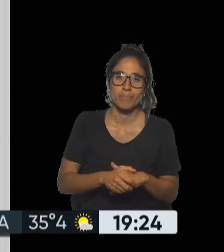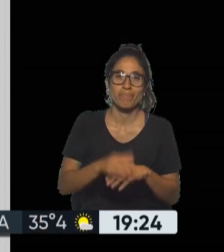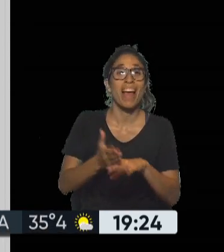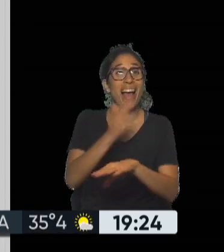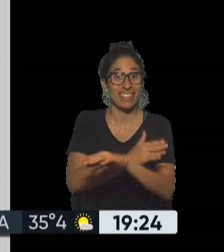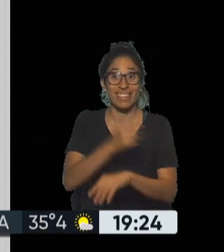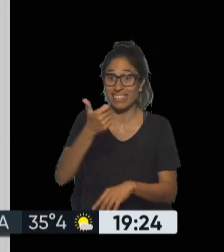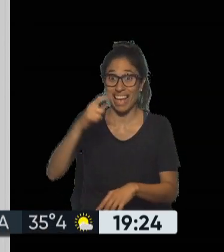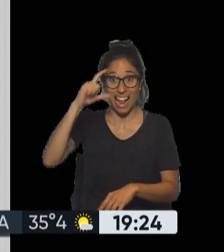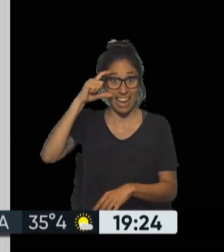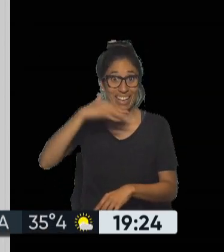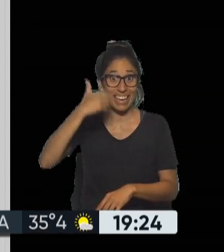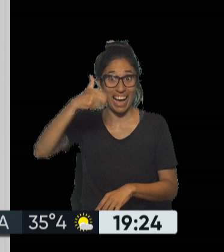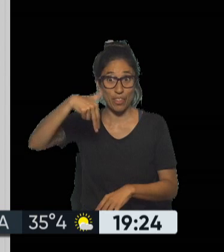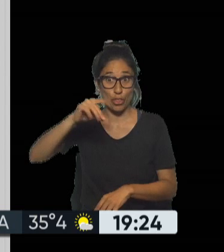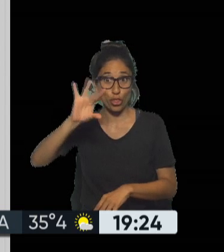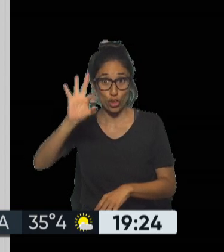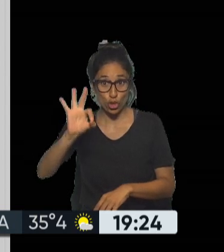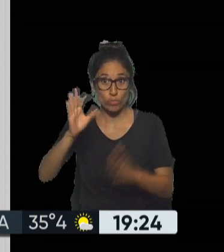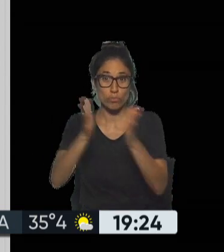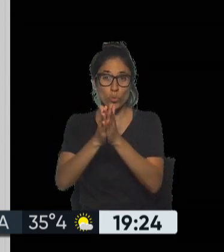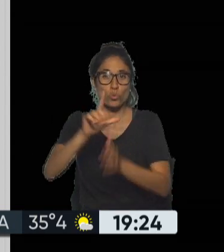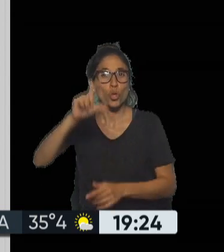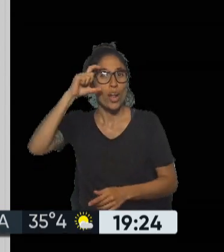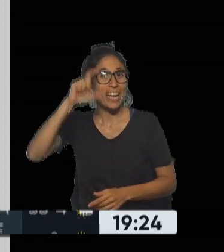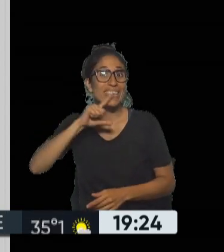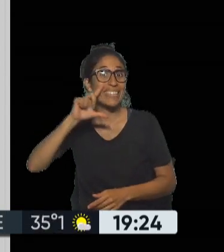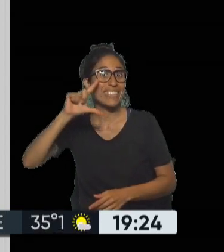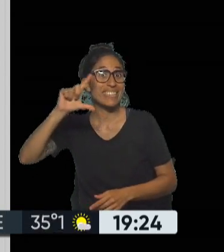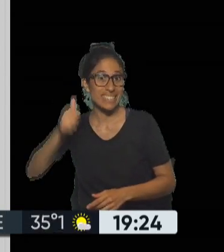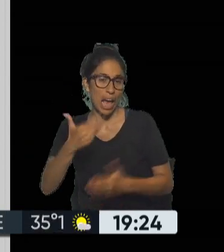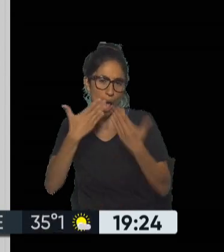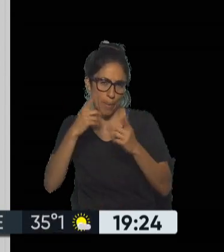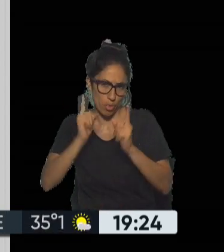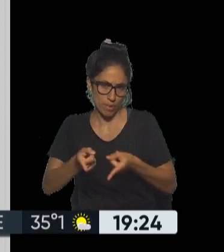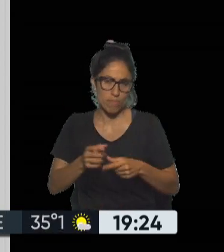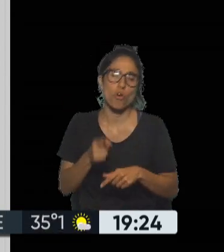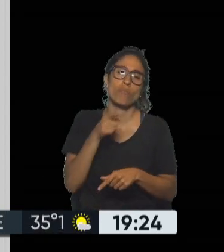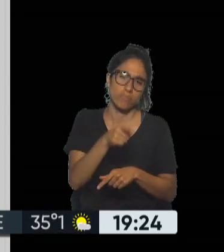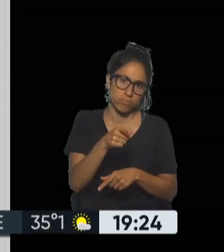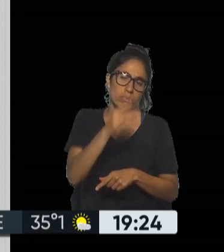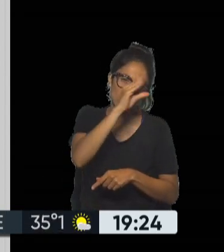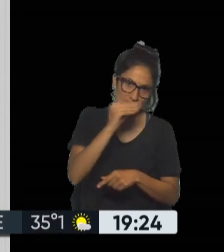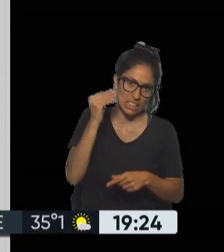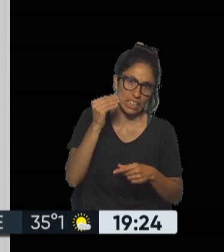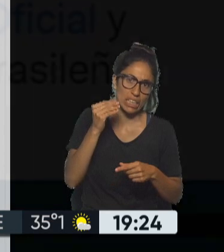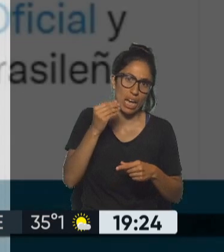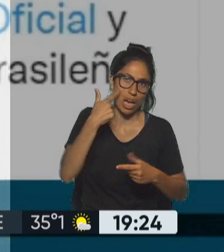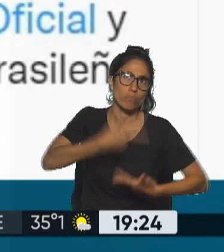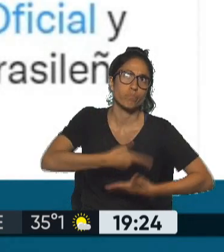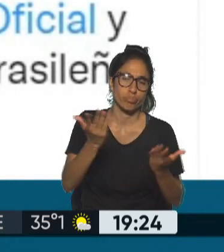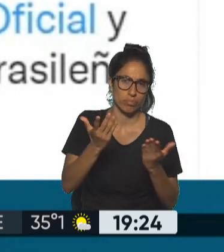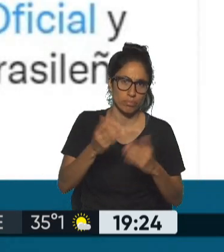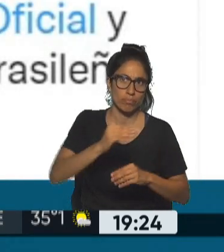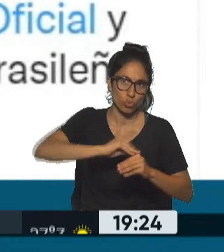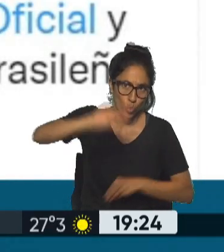representativas por supuesto que la vicepresidenta publicó en su cuenta de Twitter hay otro tweet